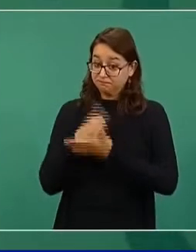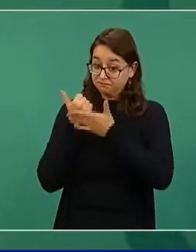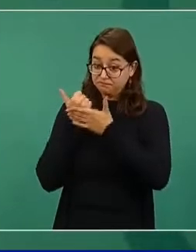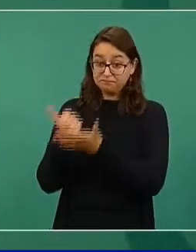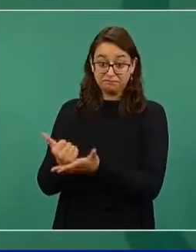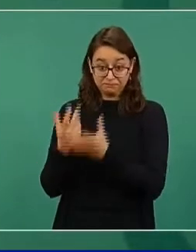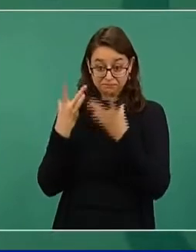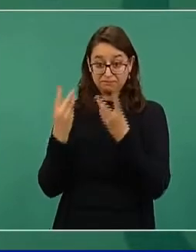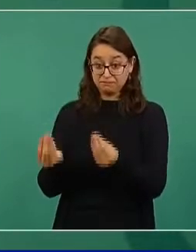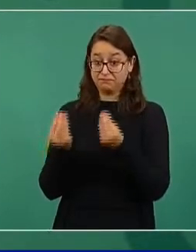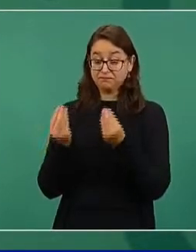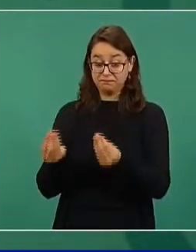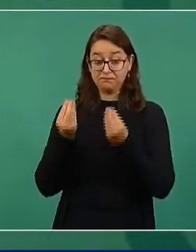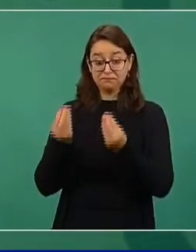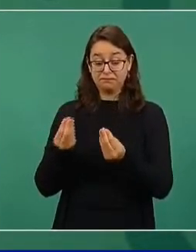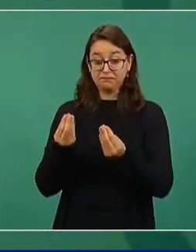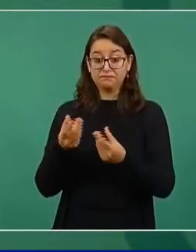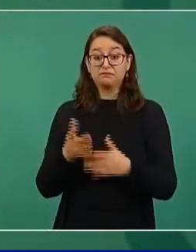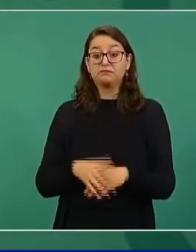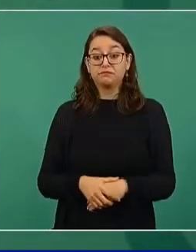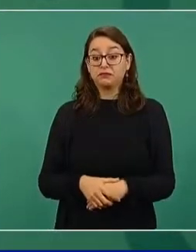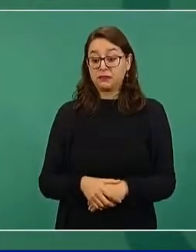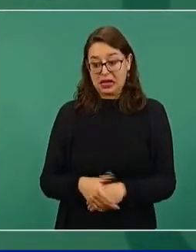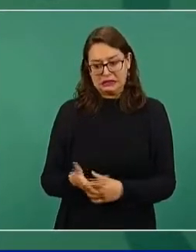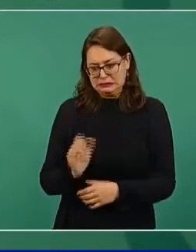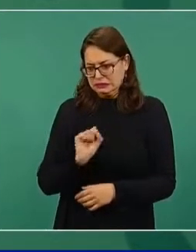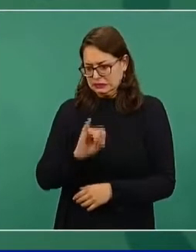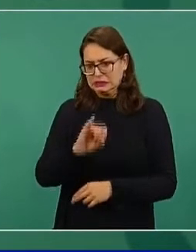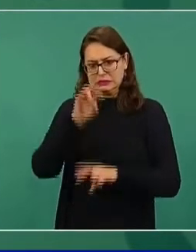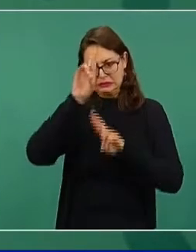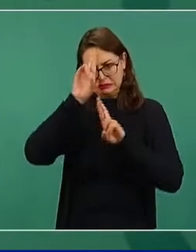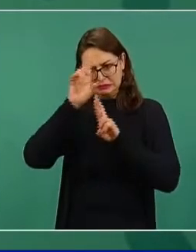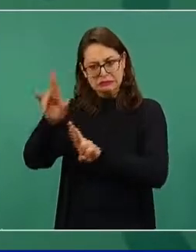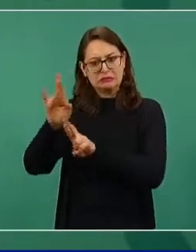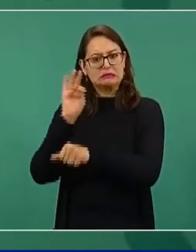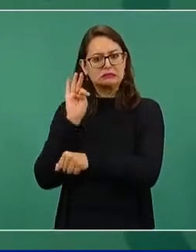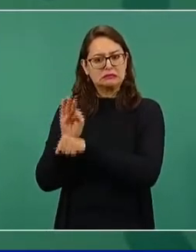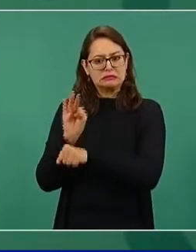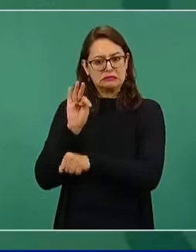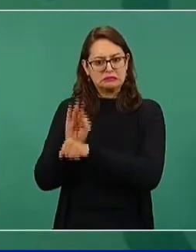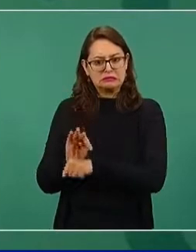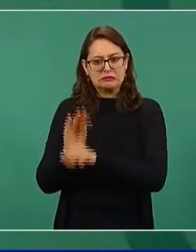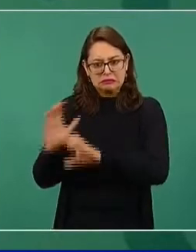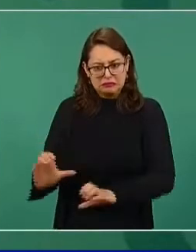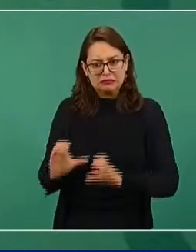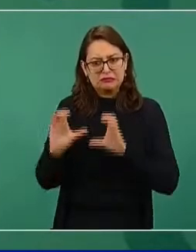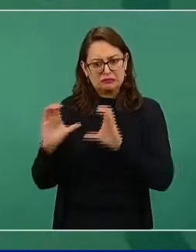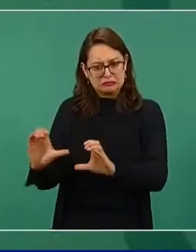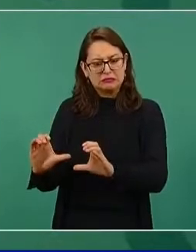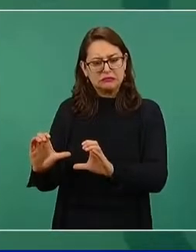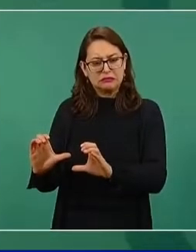los respetamos, los protegemos, los cuidamos,